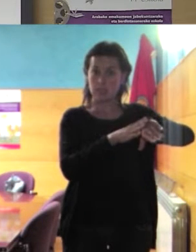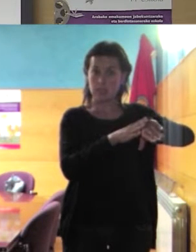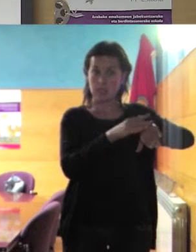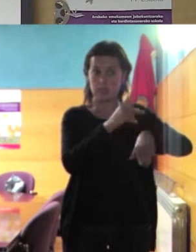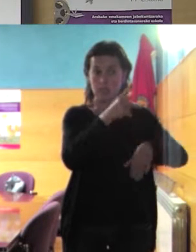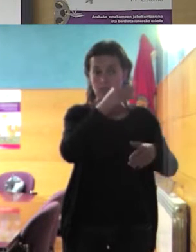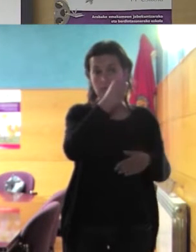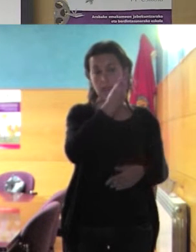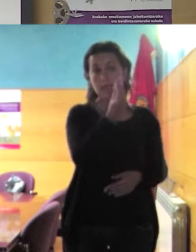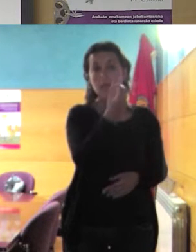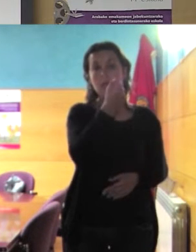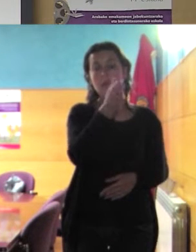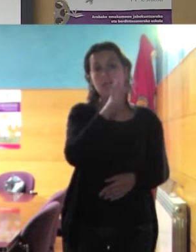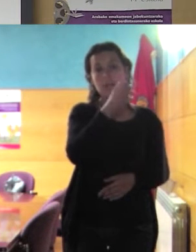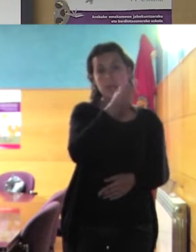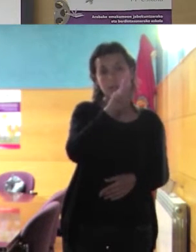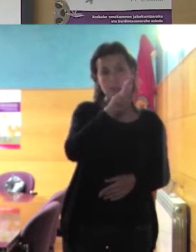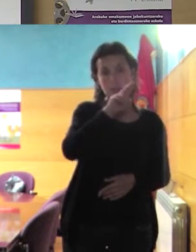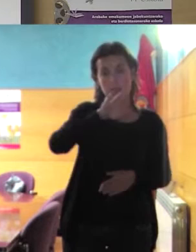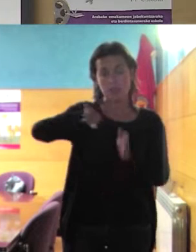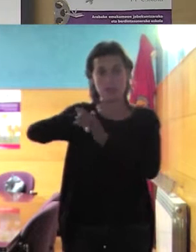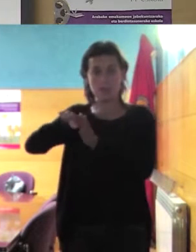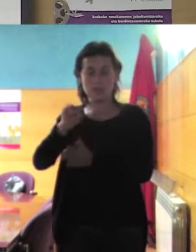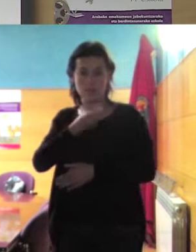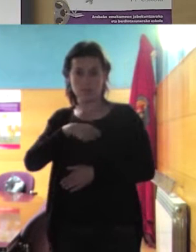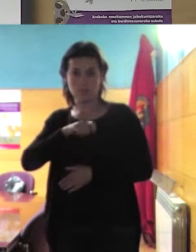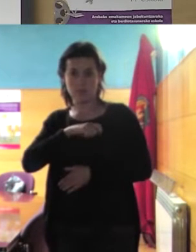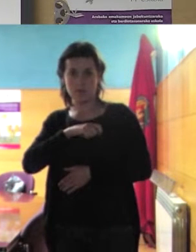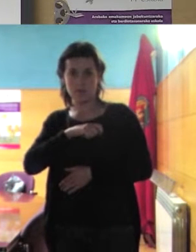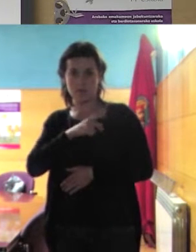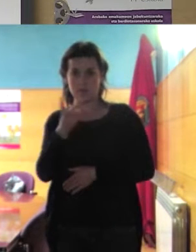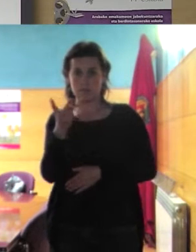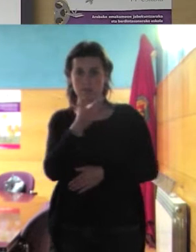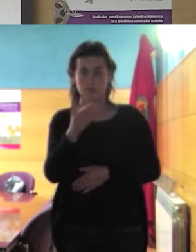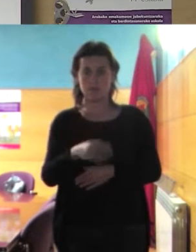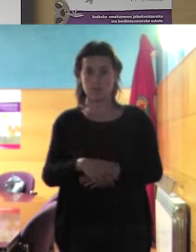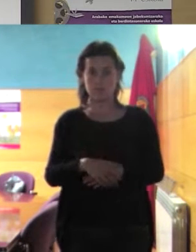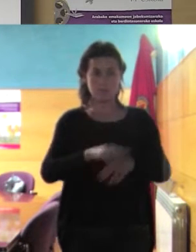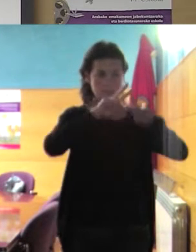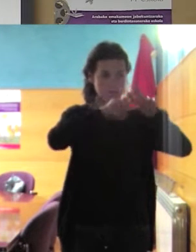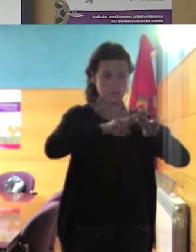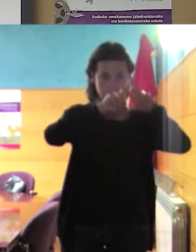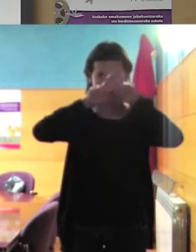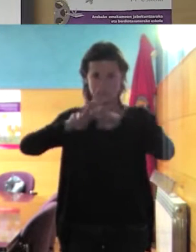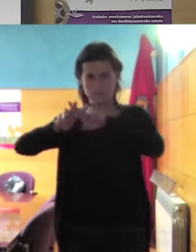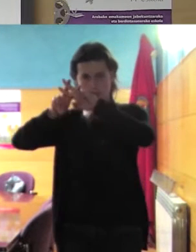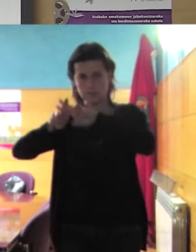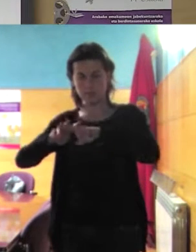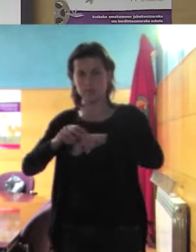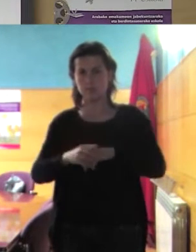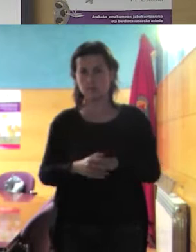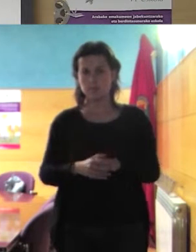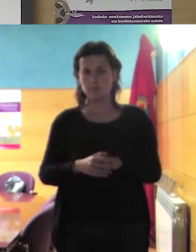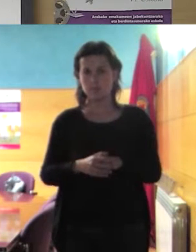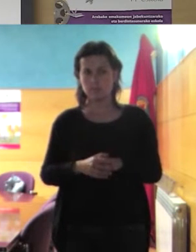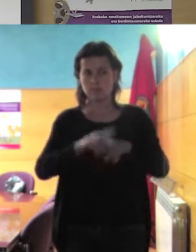y el de la derecha de España aquí hay un análisis sobre la indumentaria ¿sí o